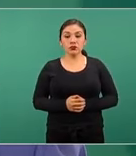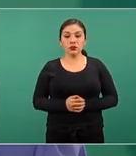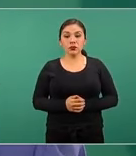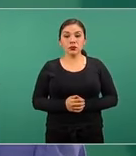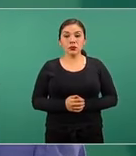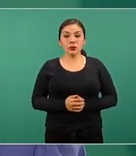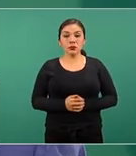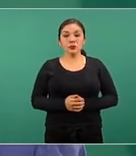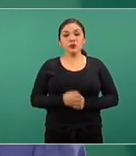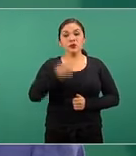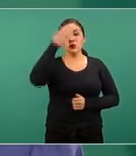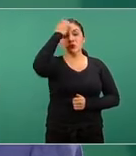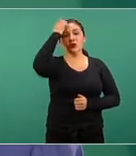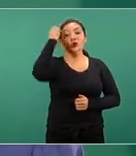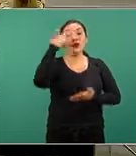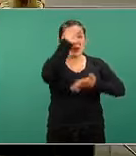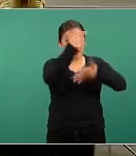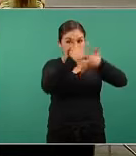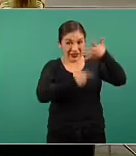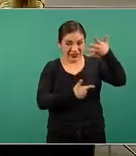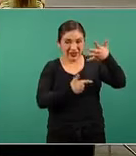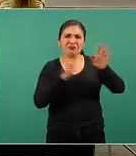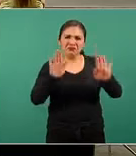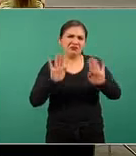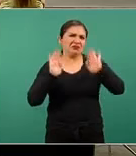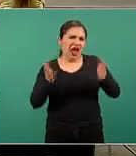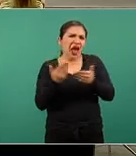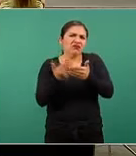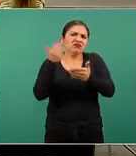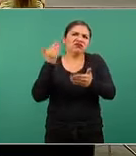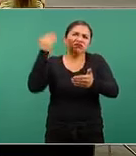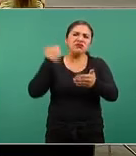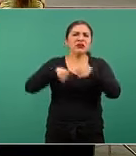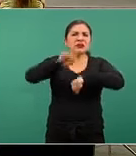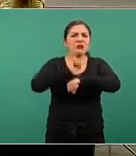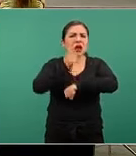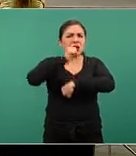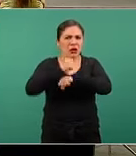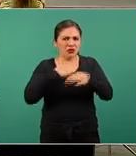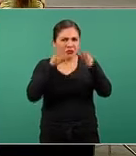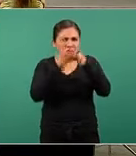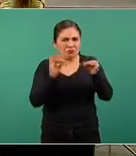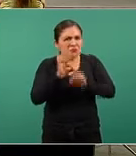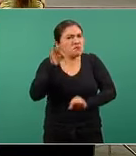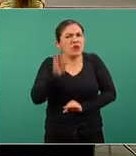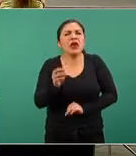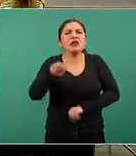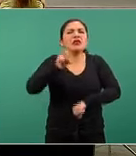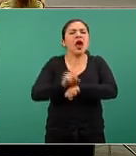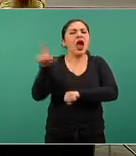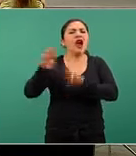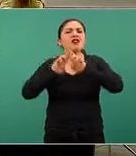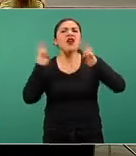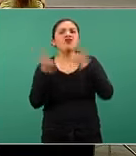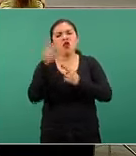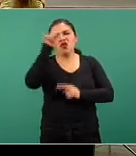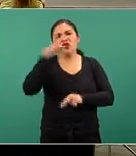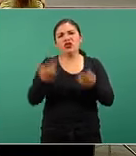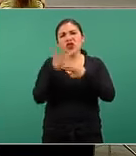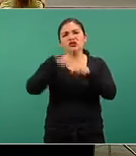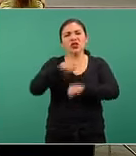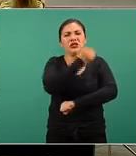Sobre el censo, hemos venido hablando del censo desde hace varias semanas, justo el día que se reunió el Consejo Nacional de Salud,